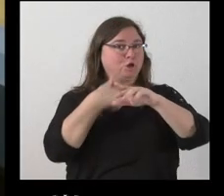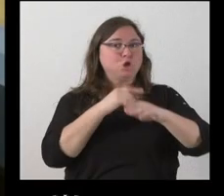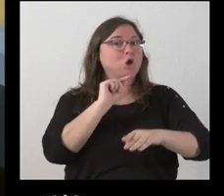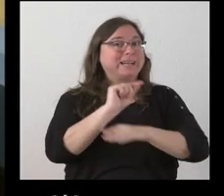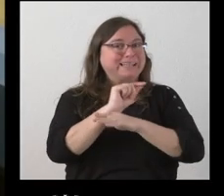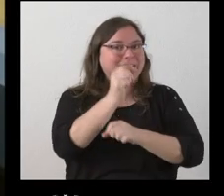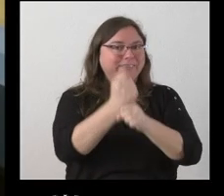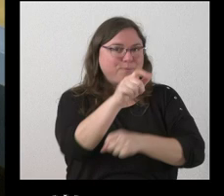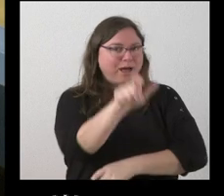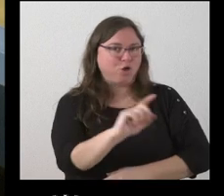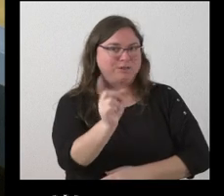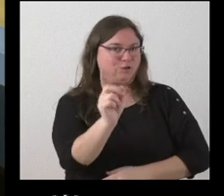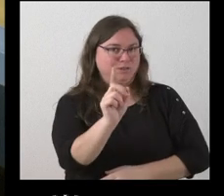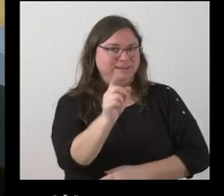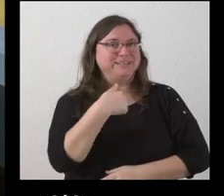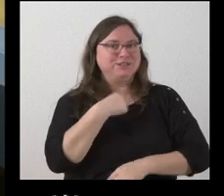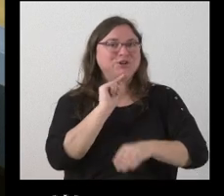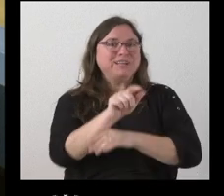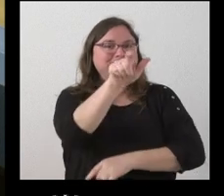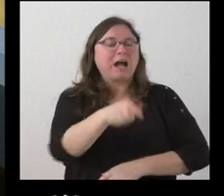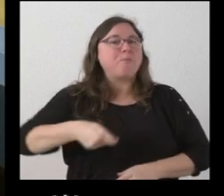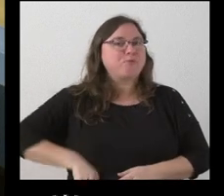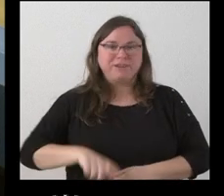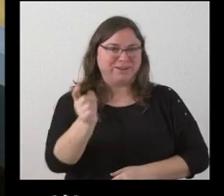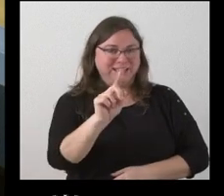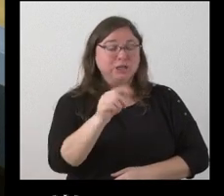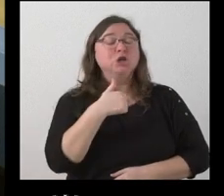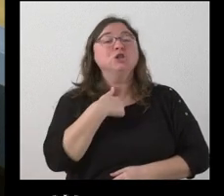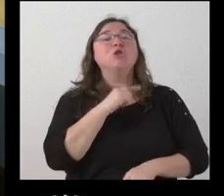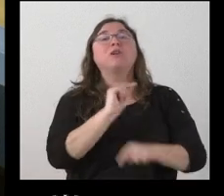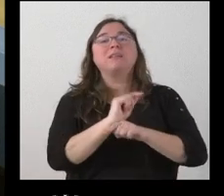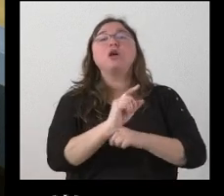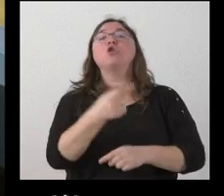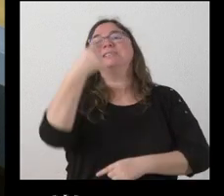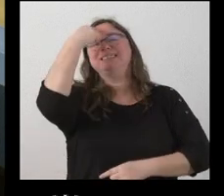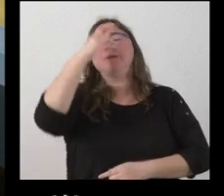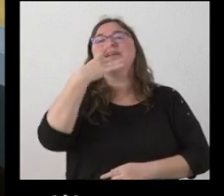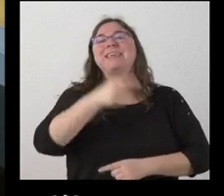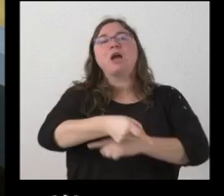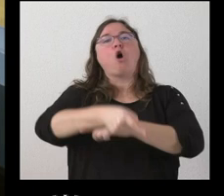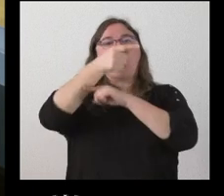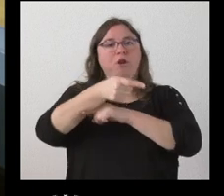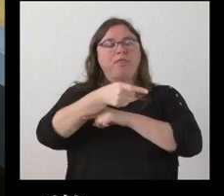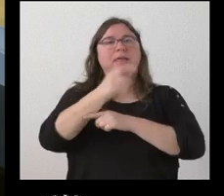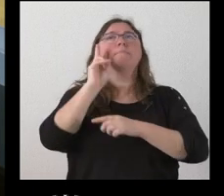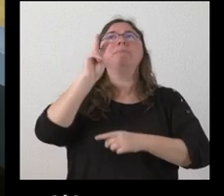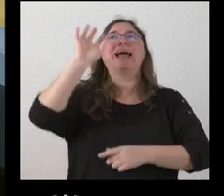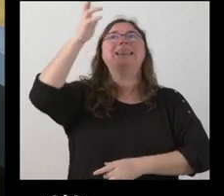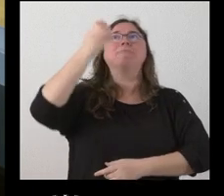trabajadores no es una crítica quiero saber quién dio la orden cómo se tomó en cuenta la previsión meteorológica